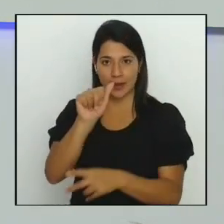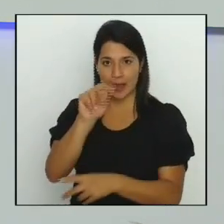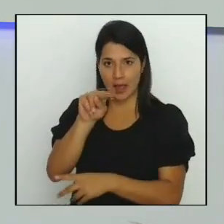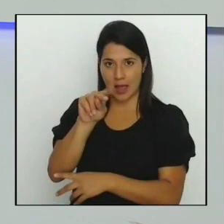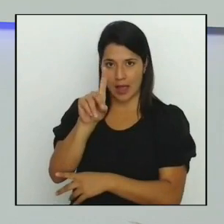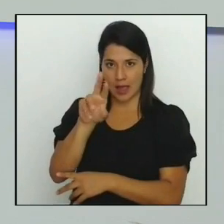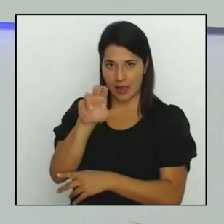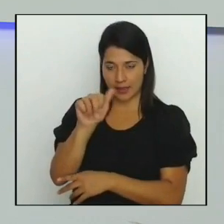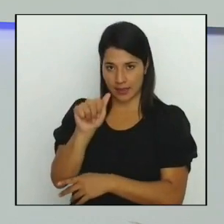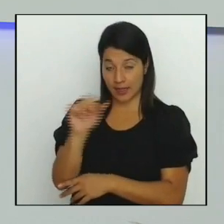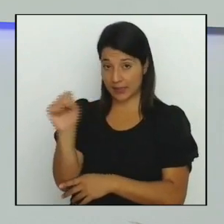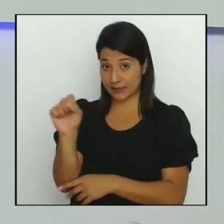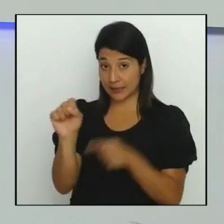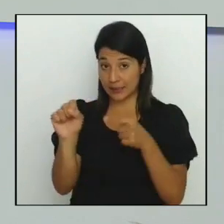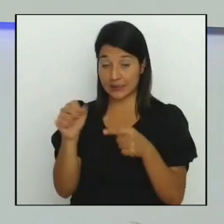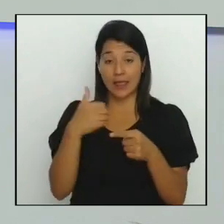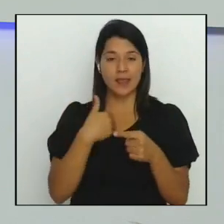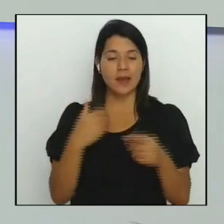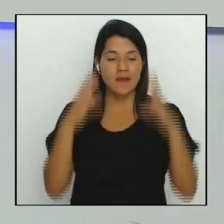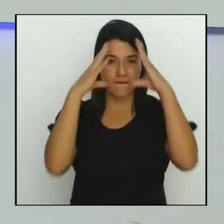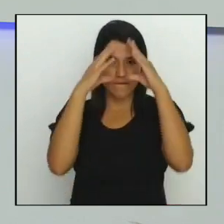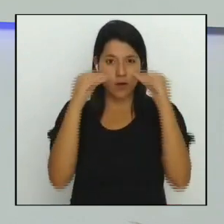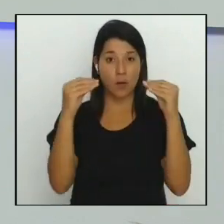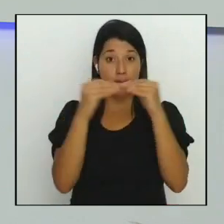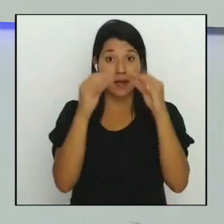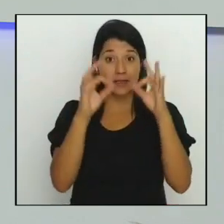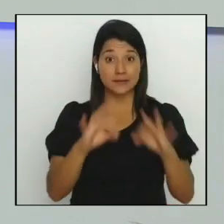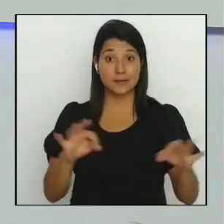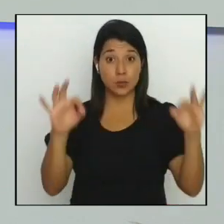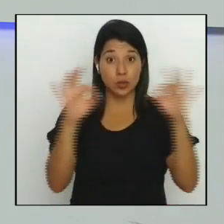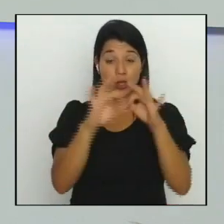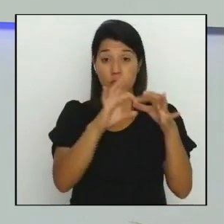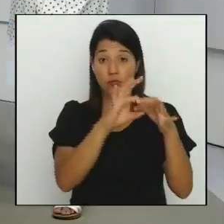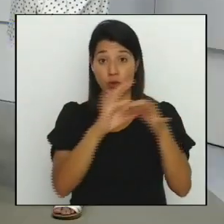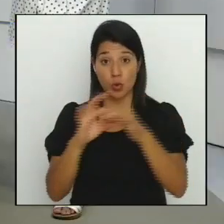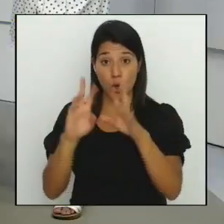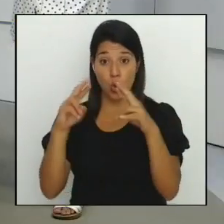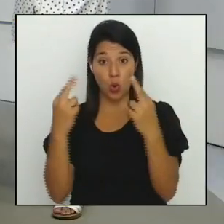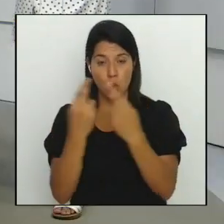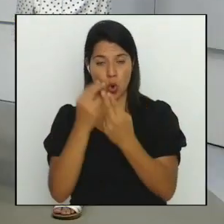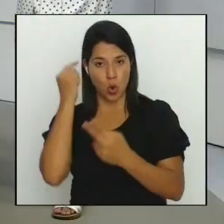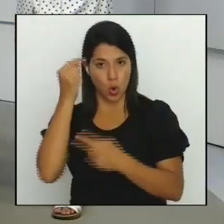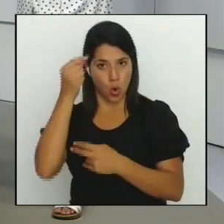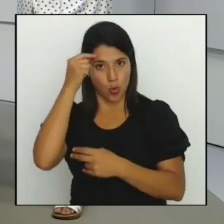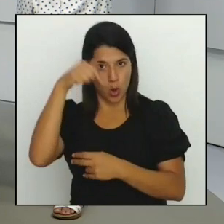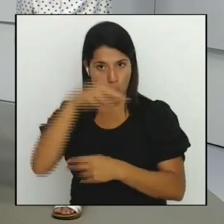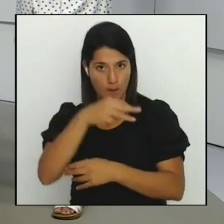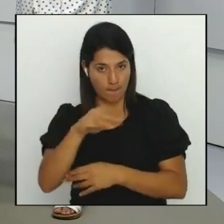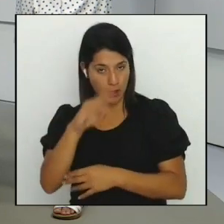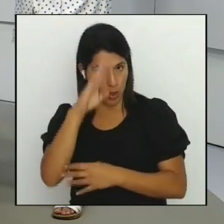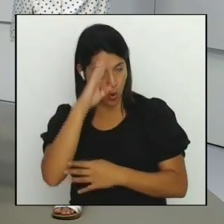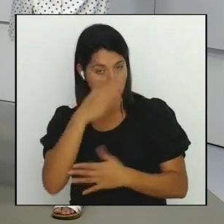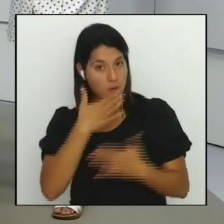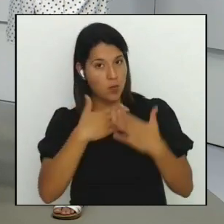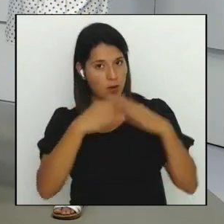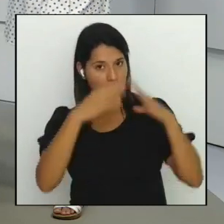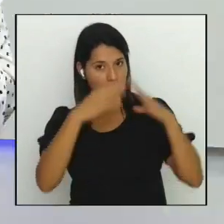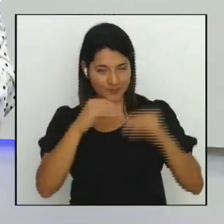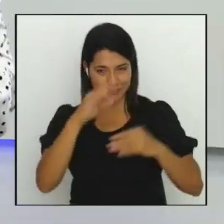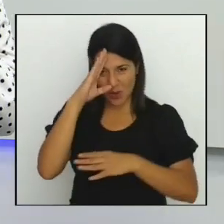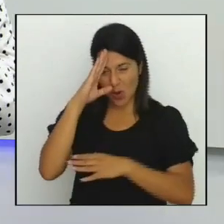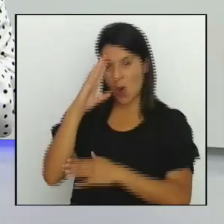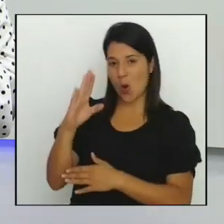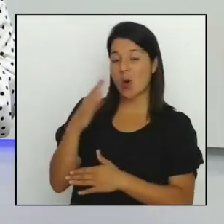información más relevante del consejo de gobierno que se realizó este miércoles que tal muy buenas noches Andrea hola que tal Ana Marta buenas